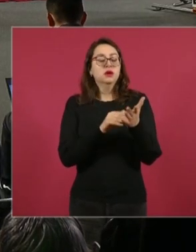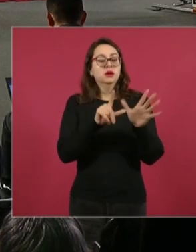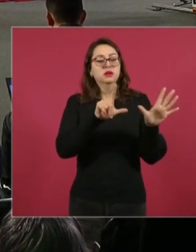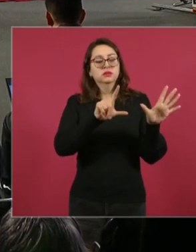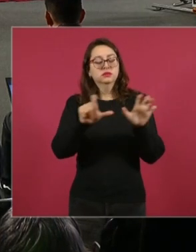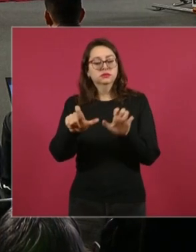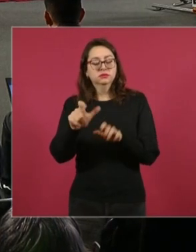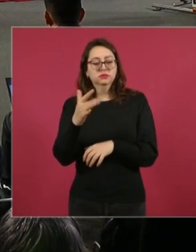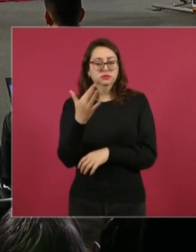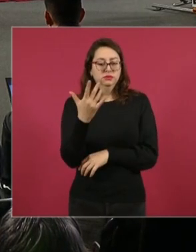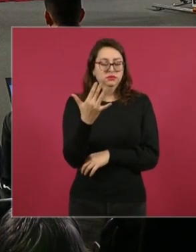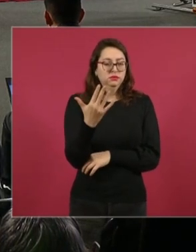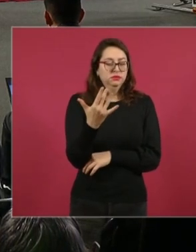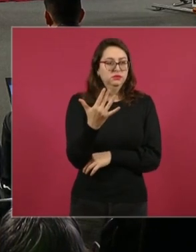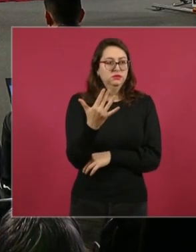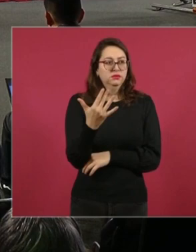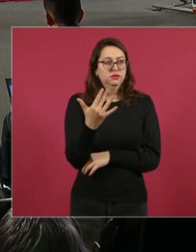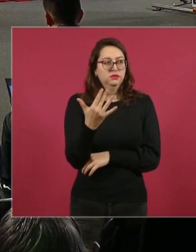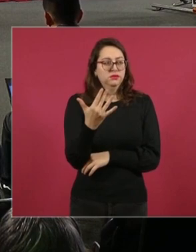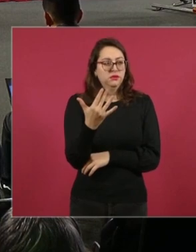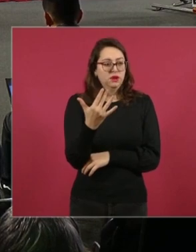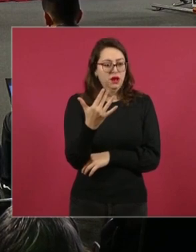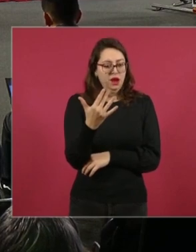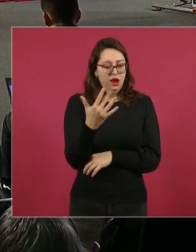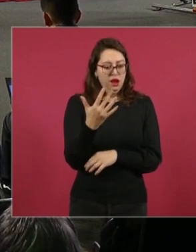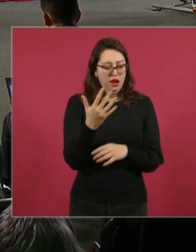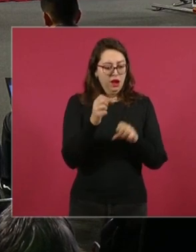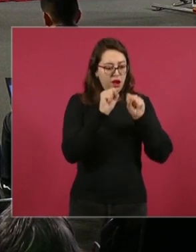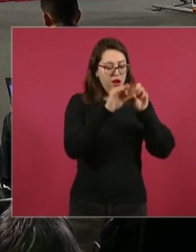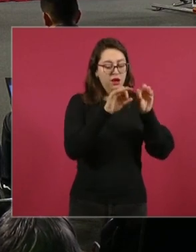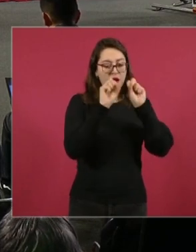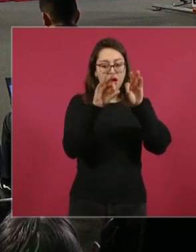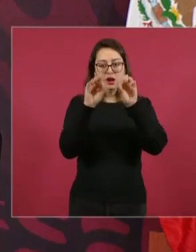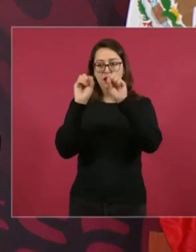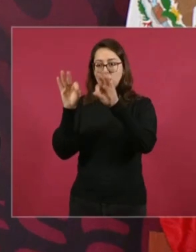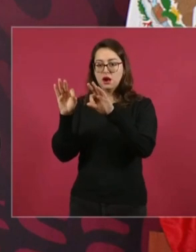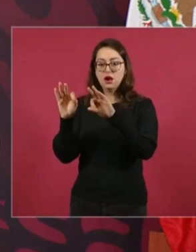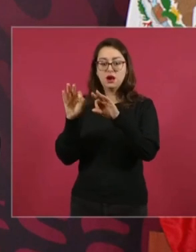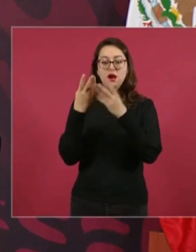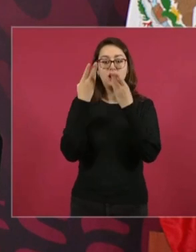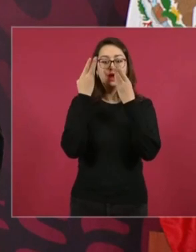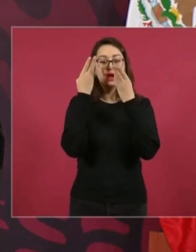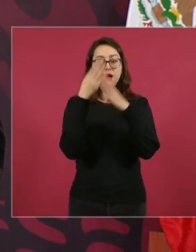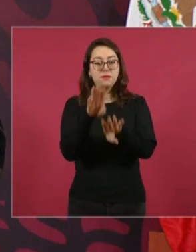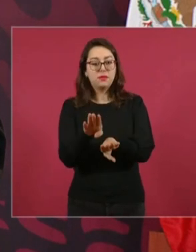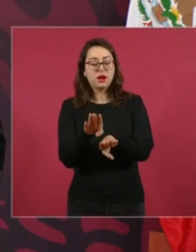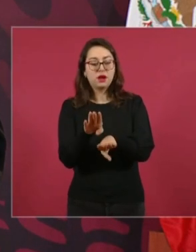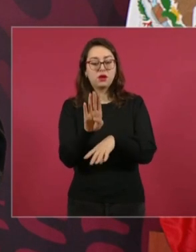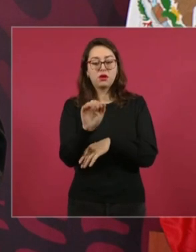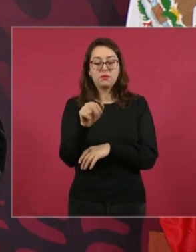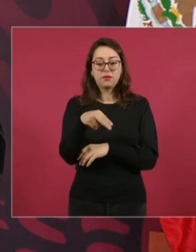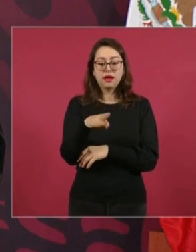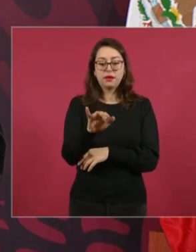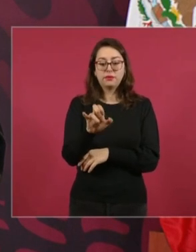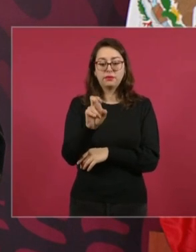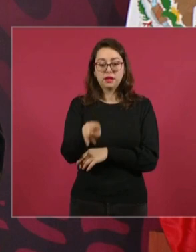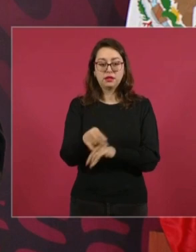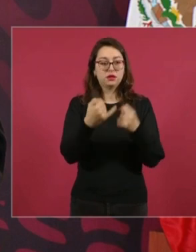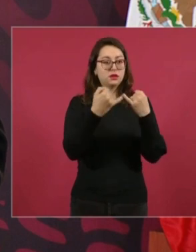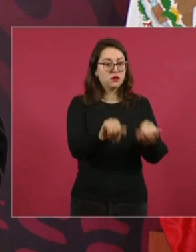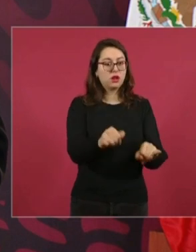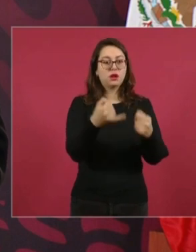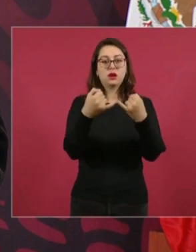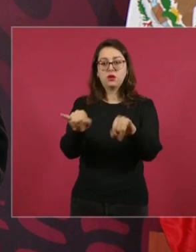sucursales del Banco del